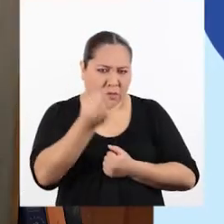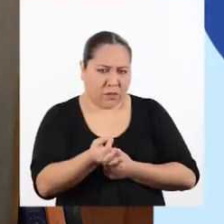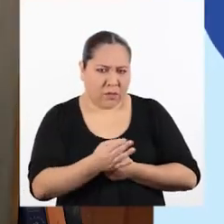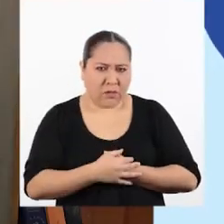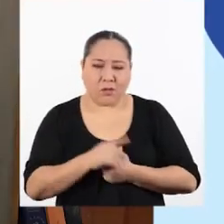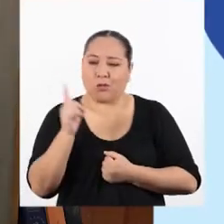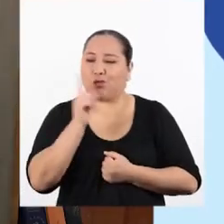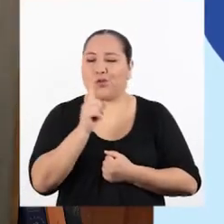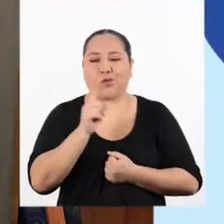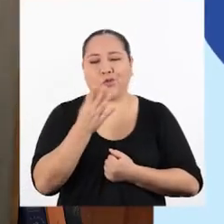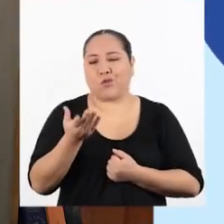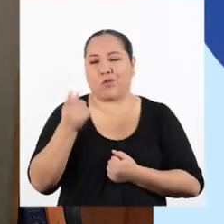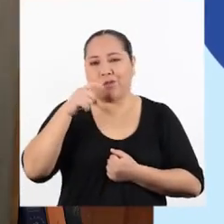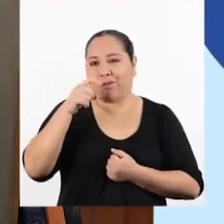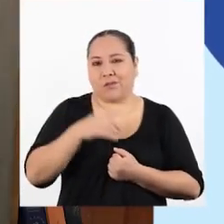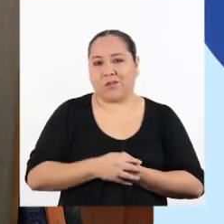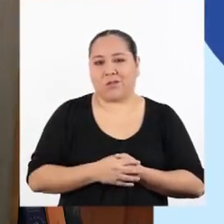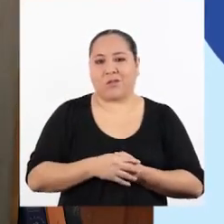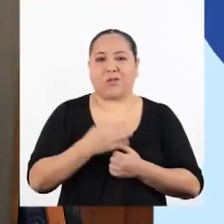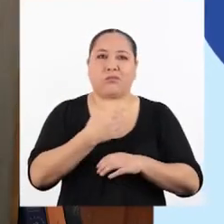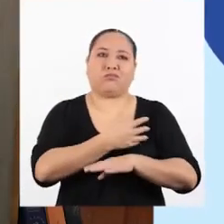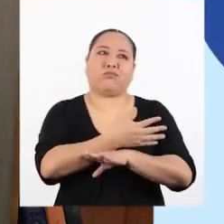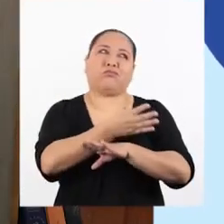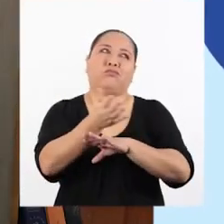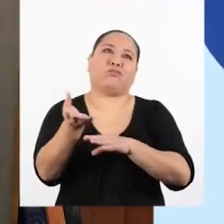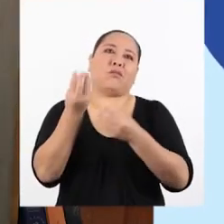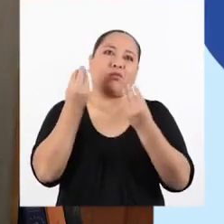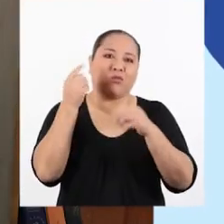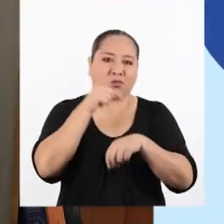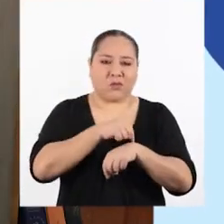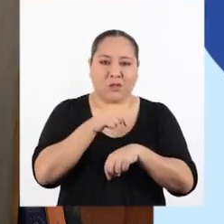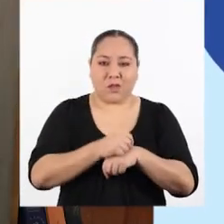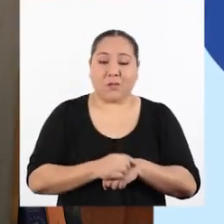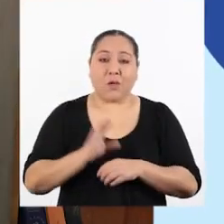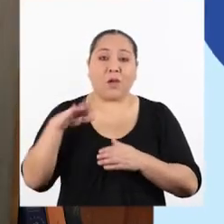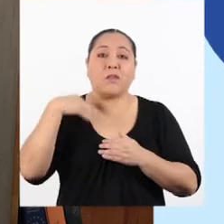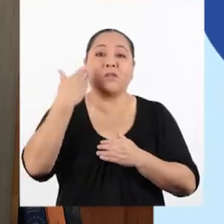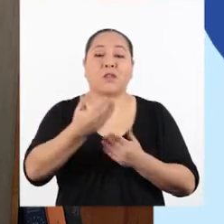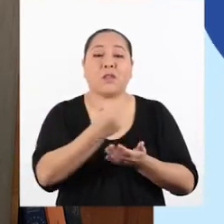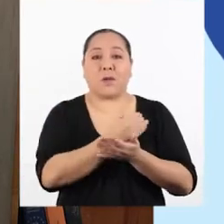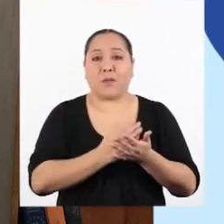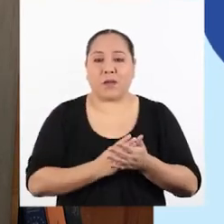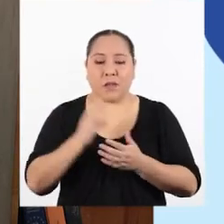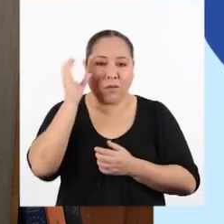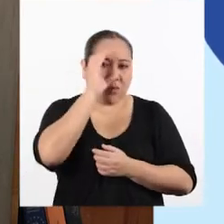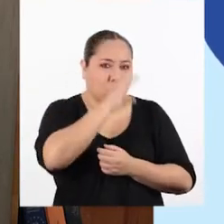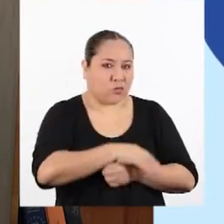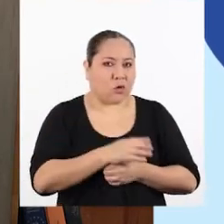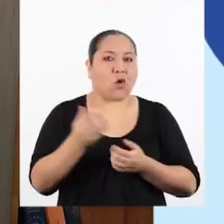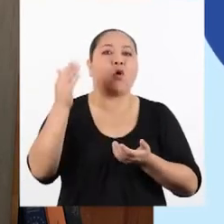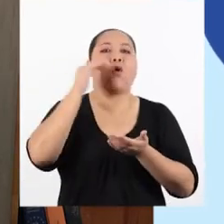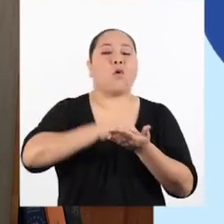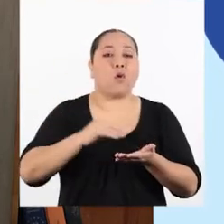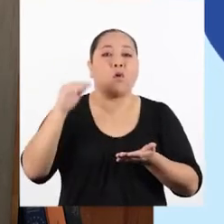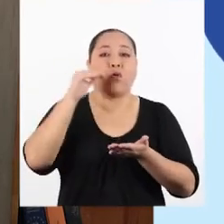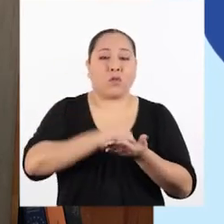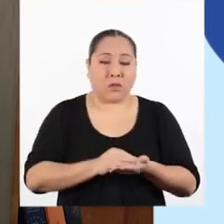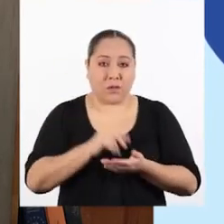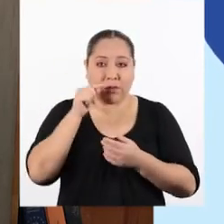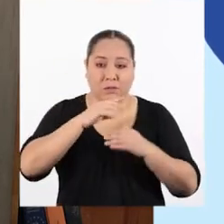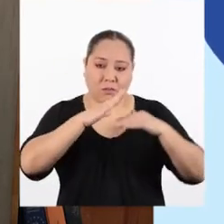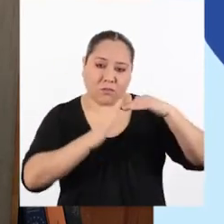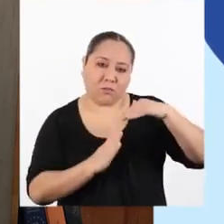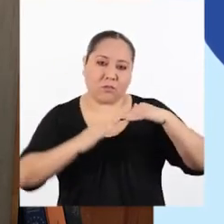No, no hace falta. Tomaría mucho tiempo. El siguiente paso es buscar nuevamente la